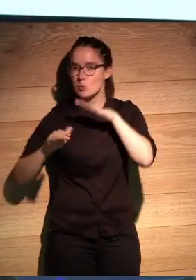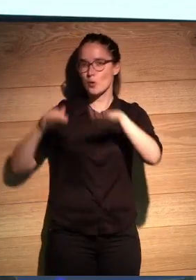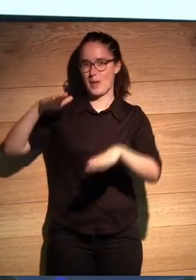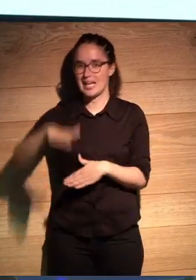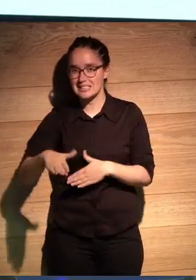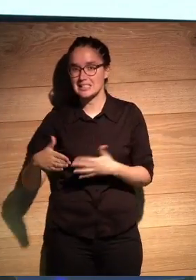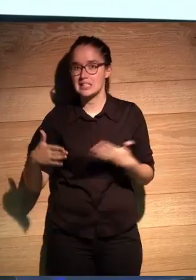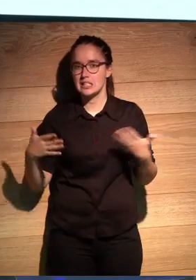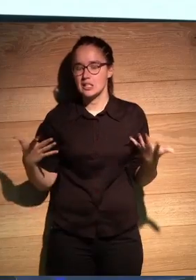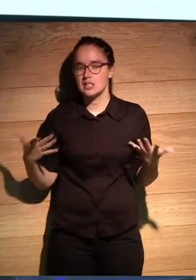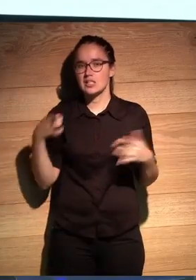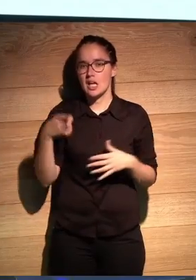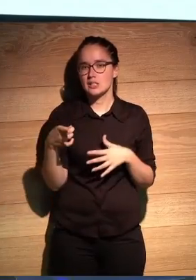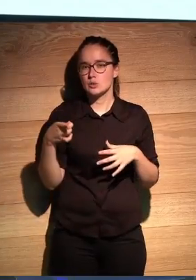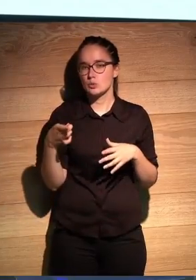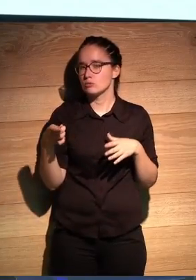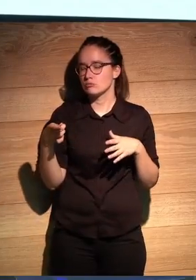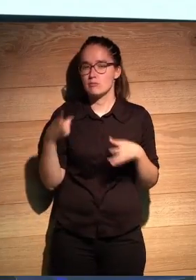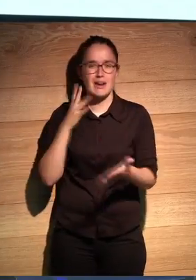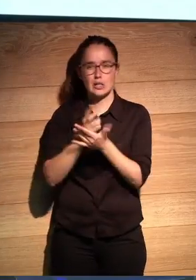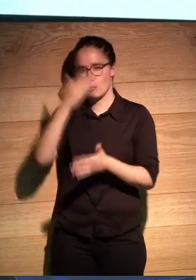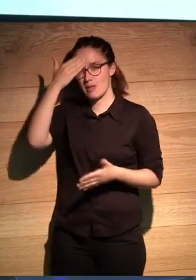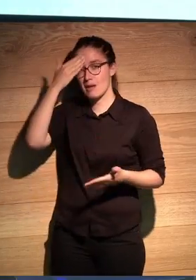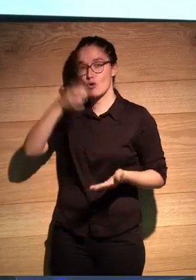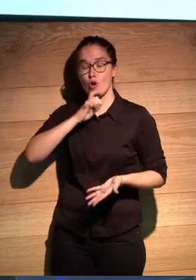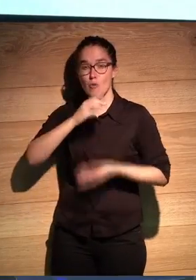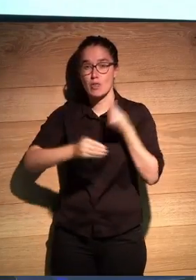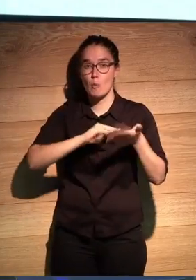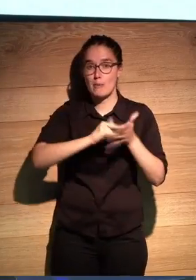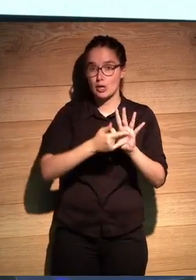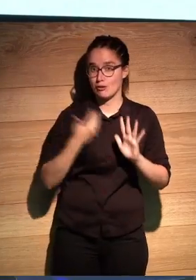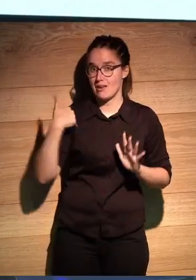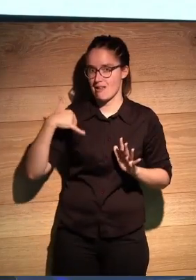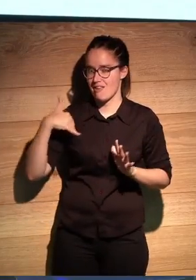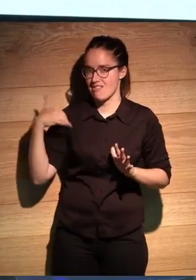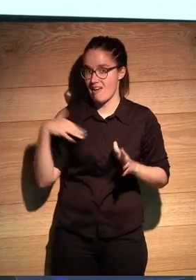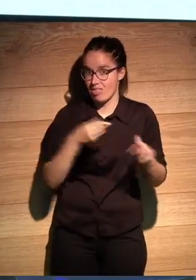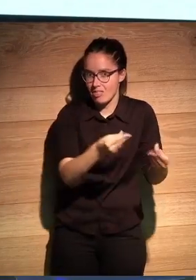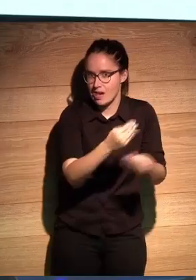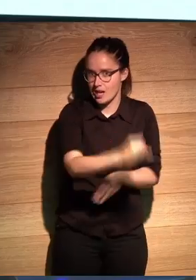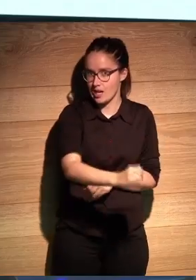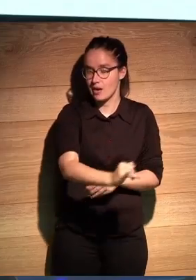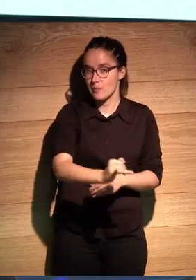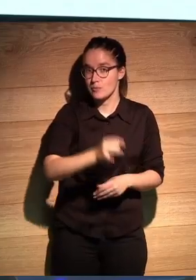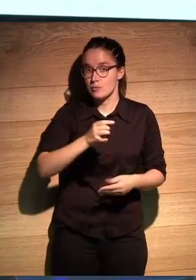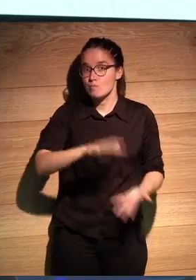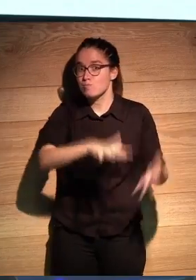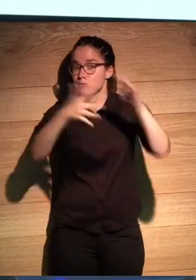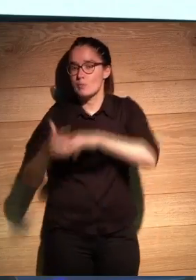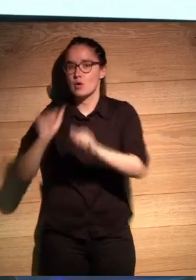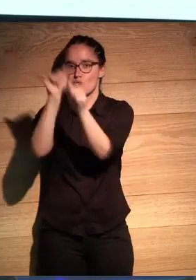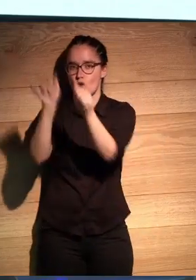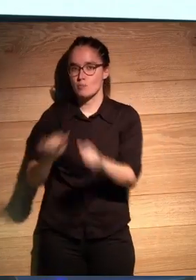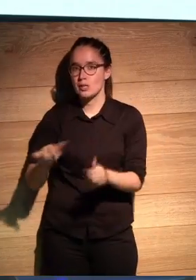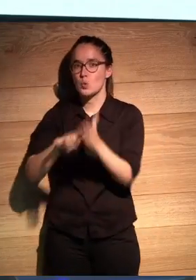allá y ese es uno de los principales retos, cómo llevar un proyecto que ya estaba en el papel y desarrollarlo en un